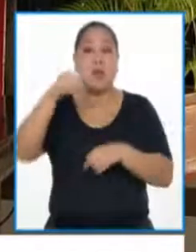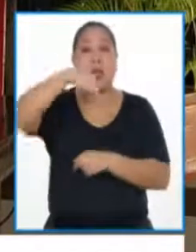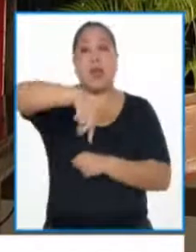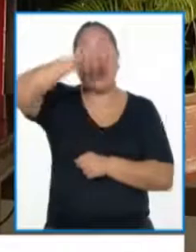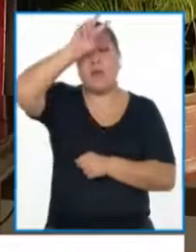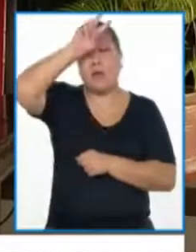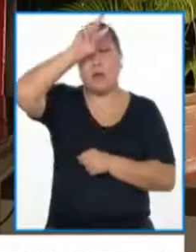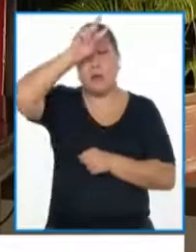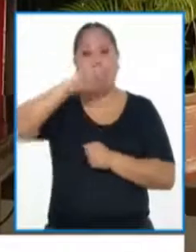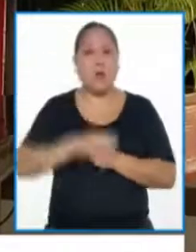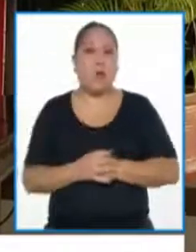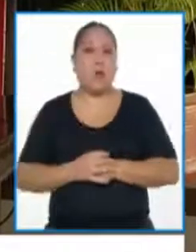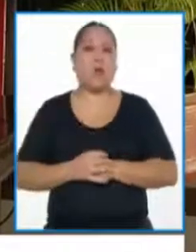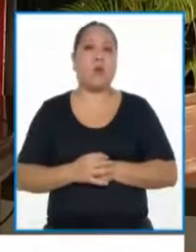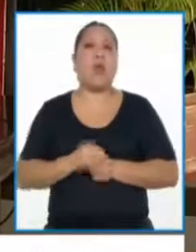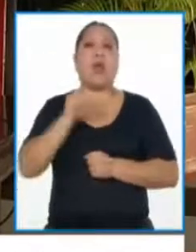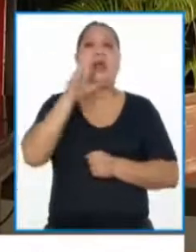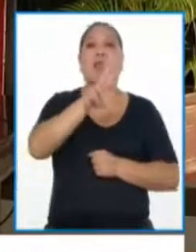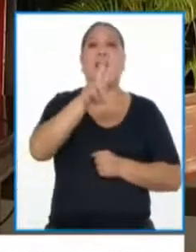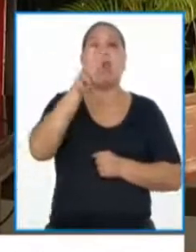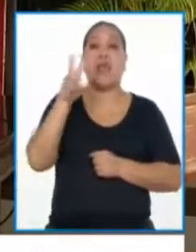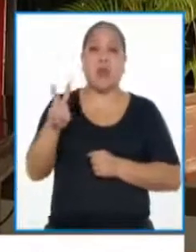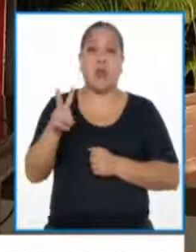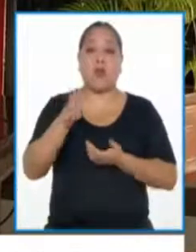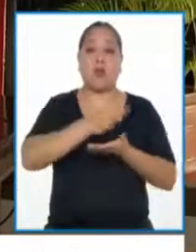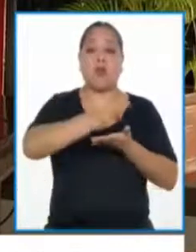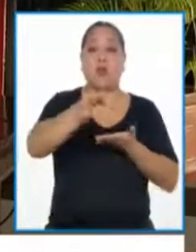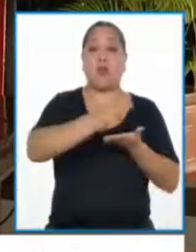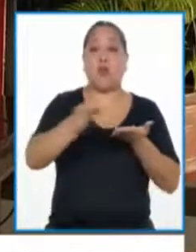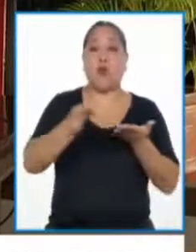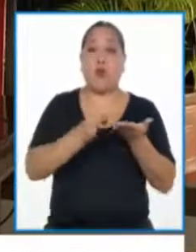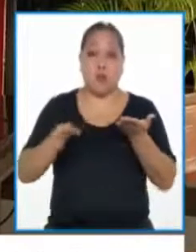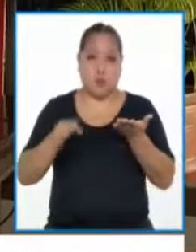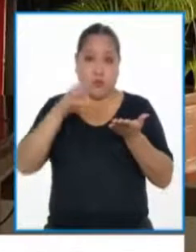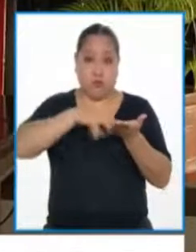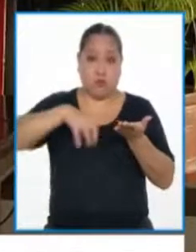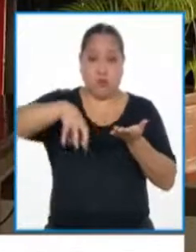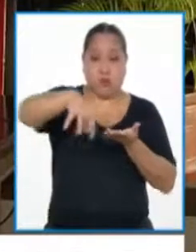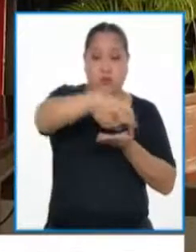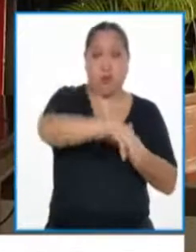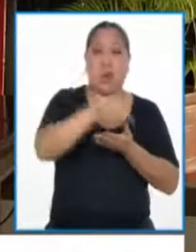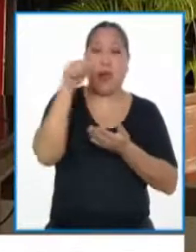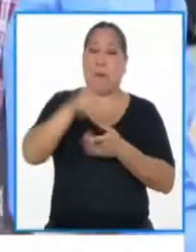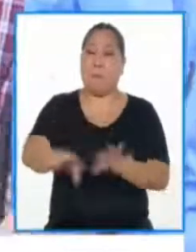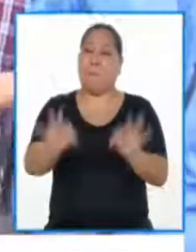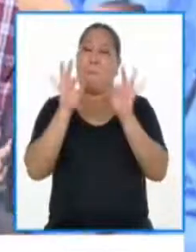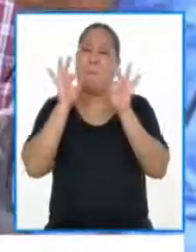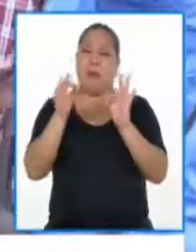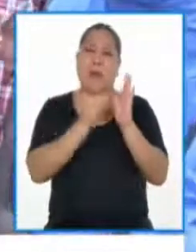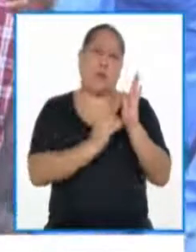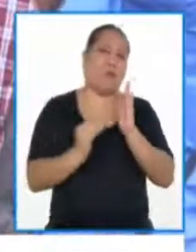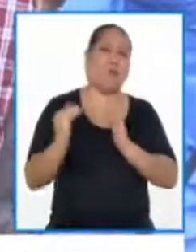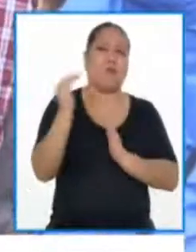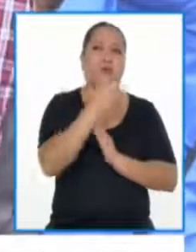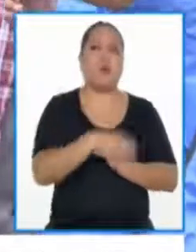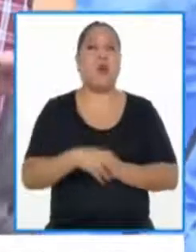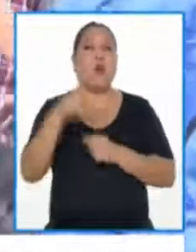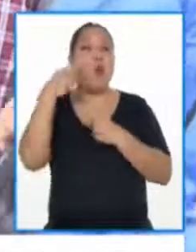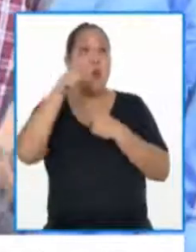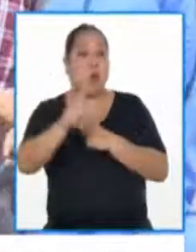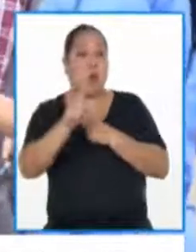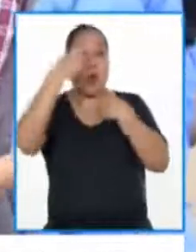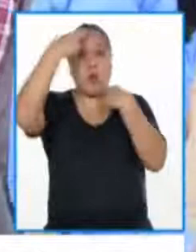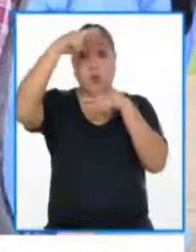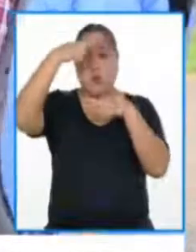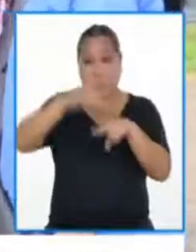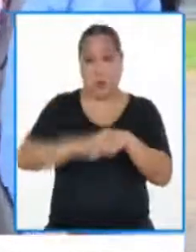Perú, existe 32 provincias en situación de riesgo extremo. Una noticia alentadora es